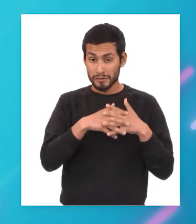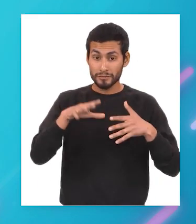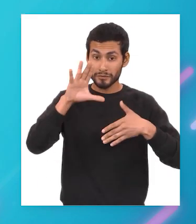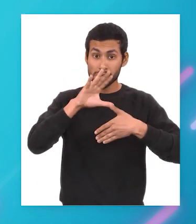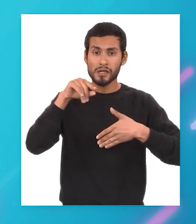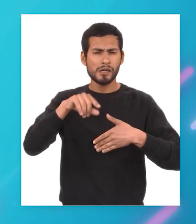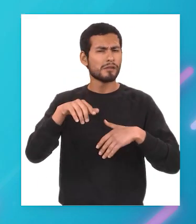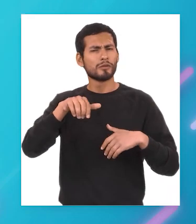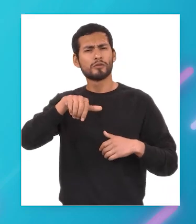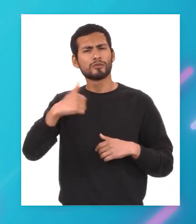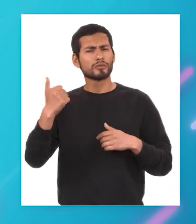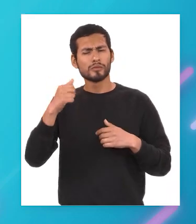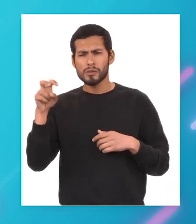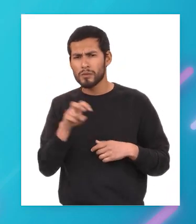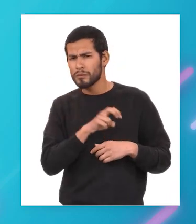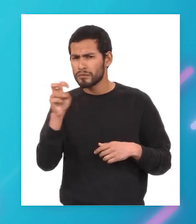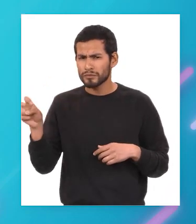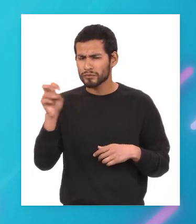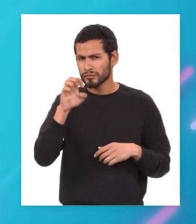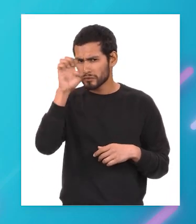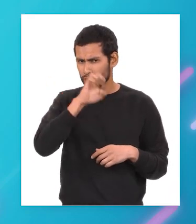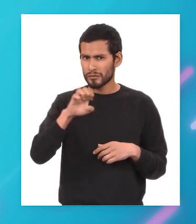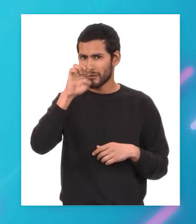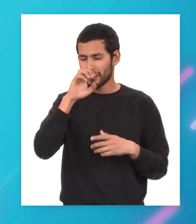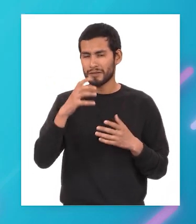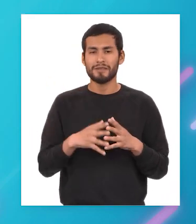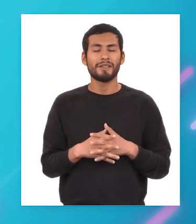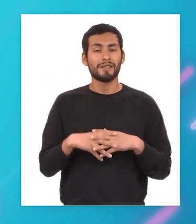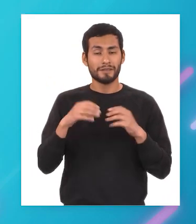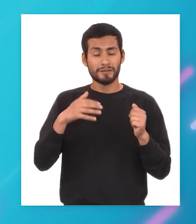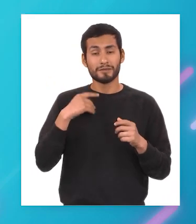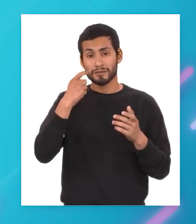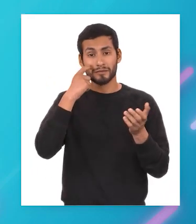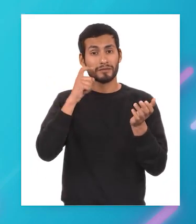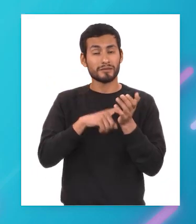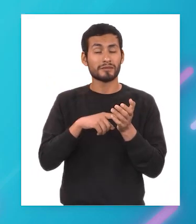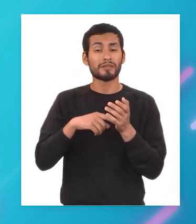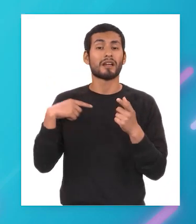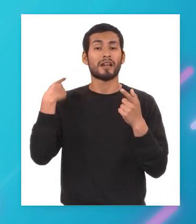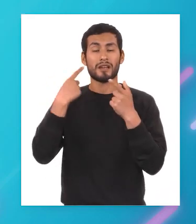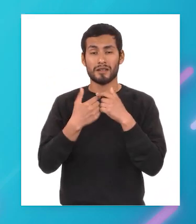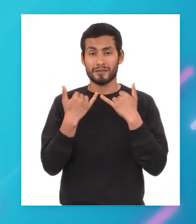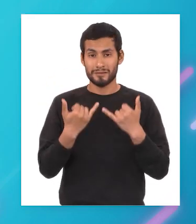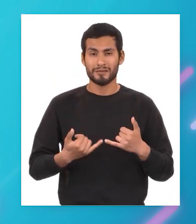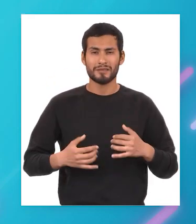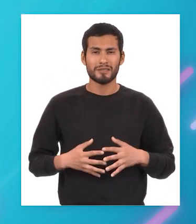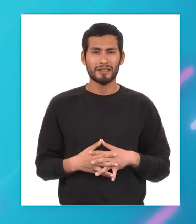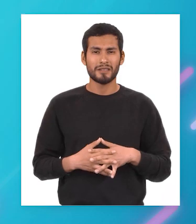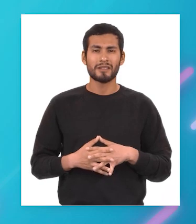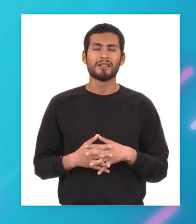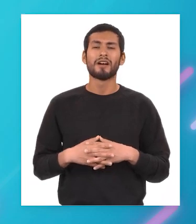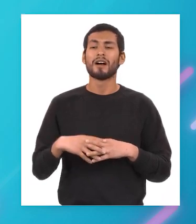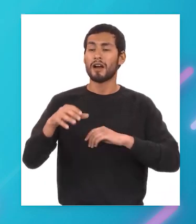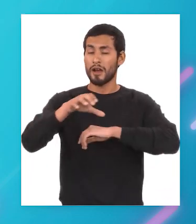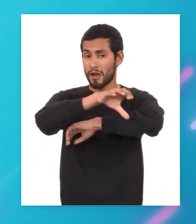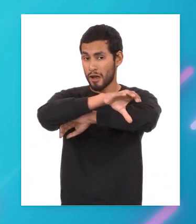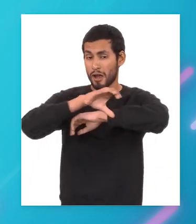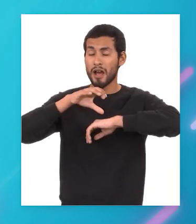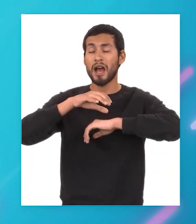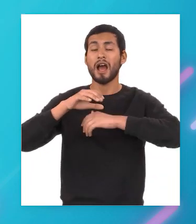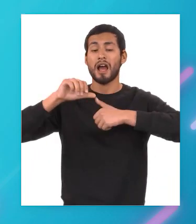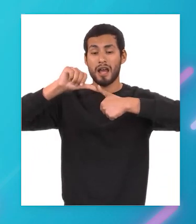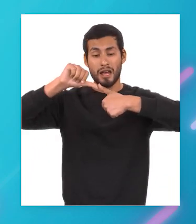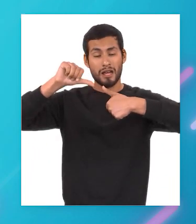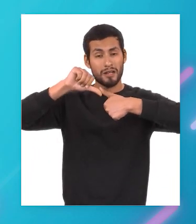existieron otras expediciones europeas que podemos reconocer hasta el día de hoy las costas de américa